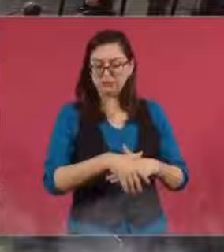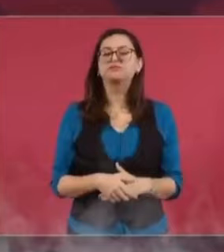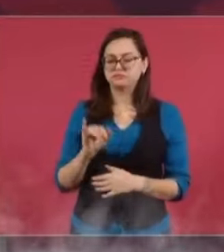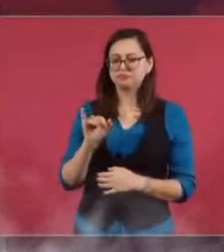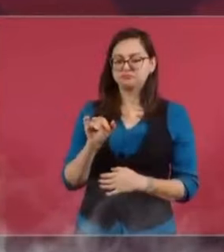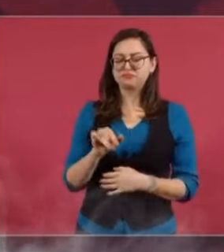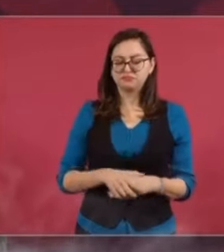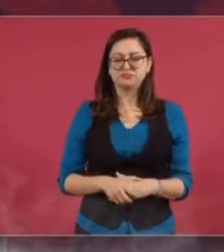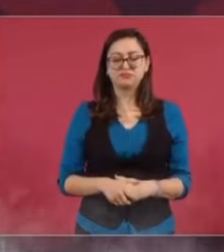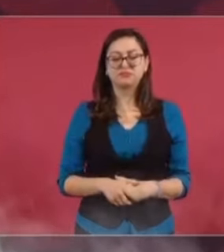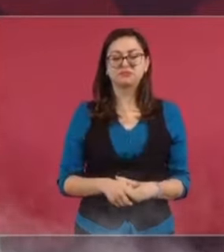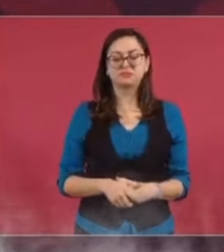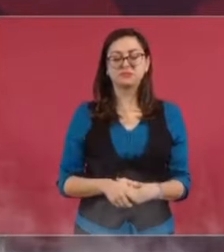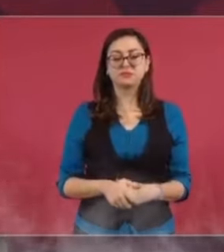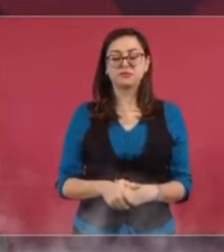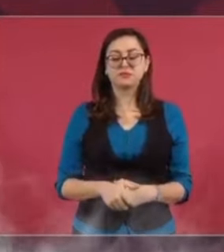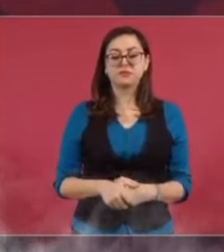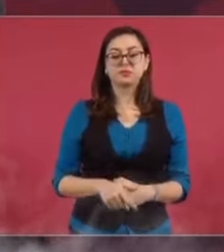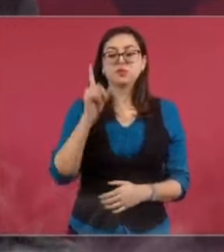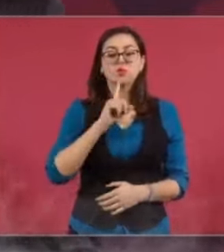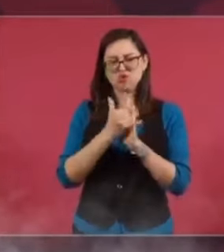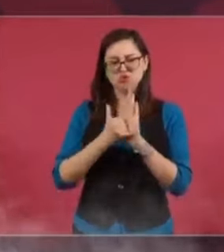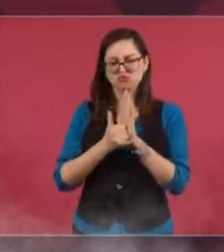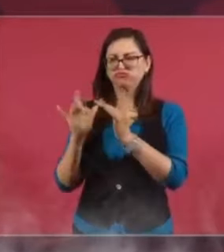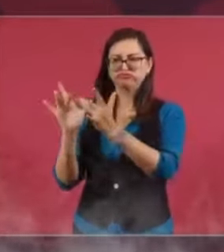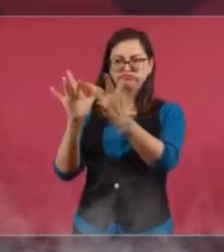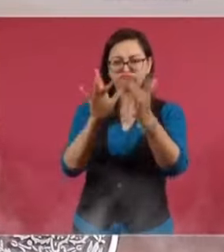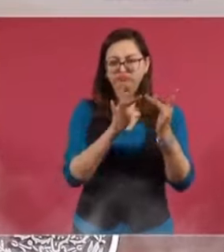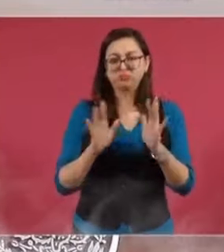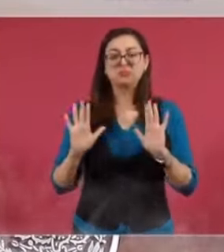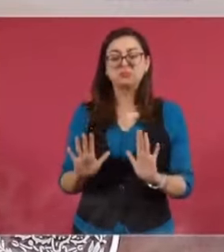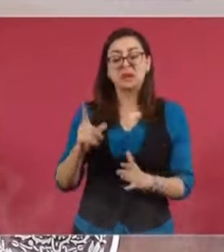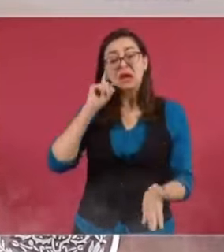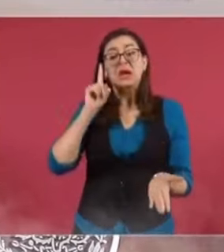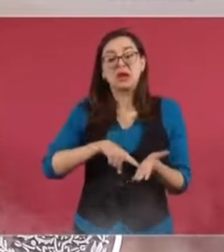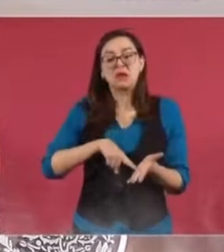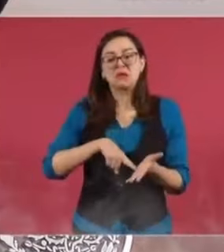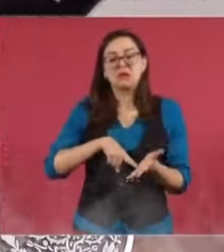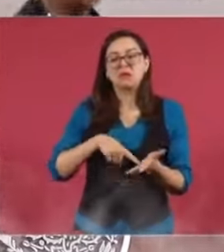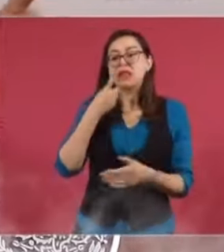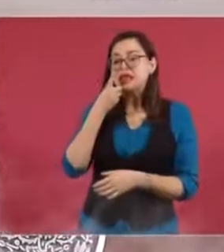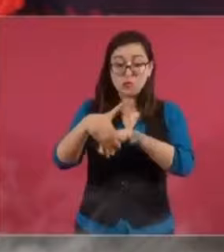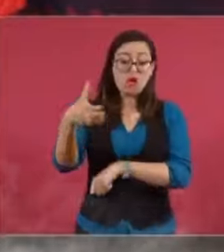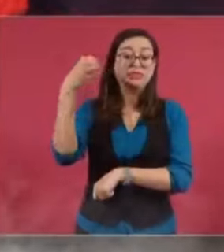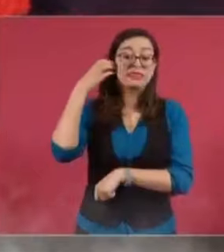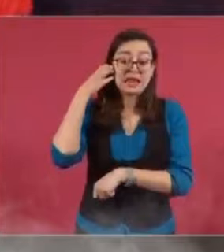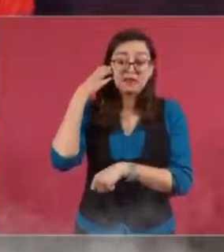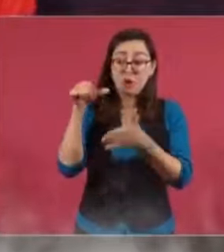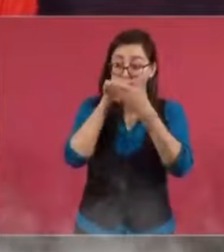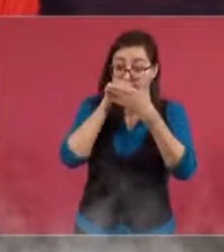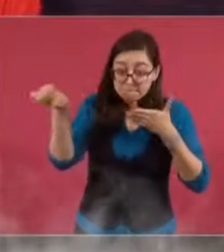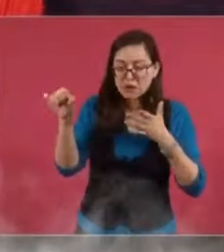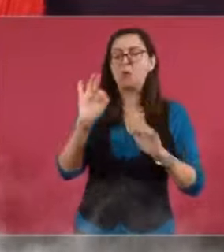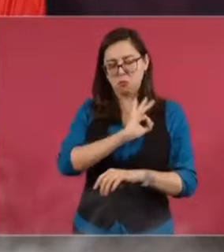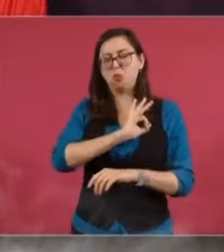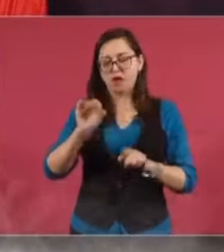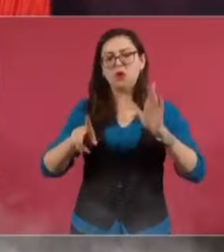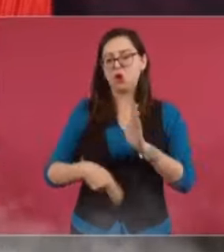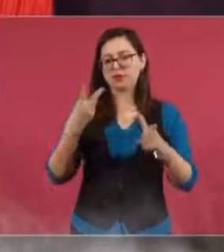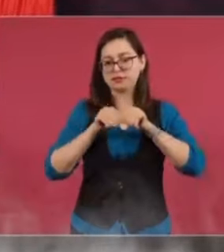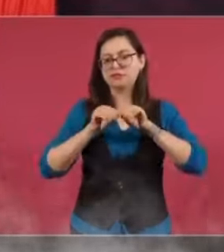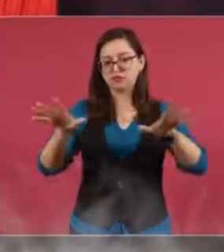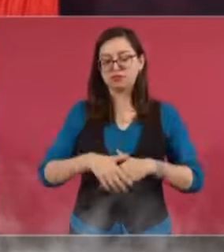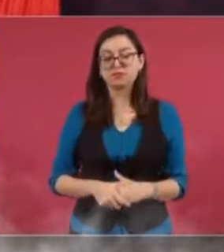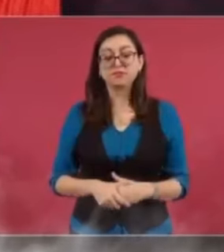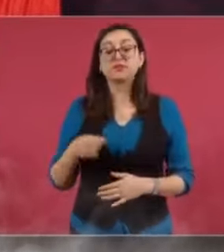este, que me ayuda a Jessy, que es extraordinaria. Entonces, creo que le dijeron que si quitaba el teléfono, que podía subir de nuevo el texto.